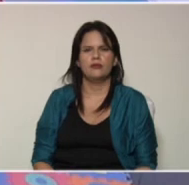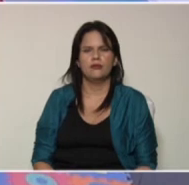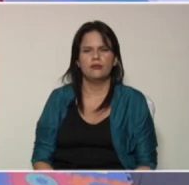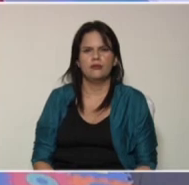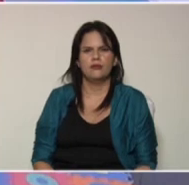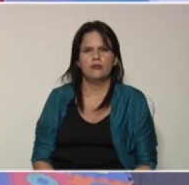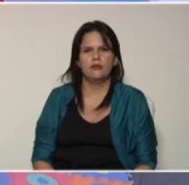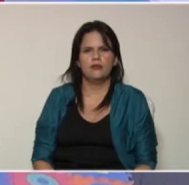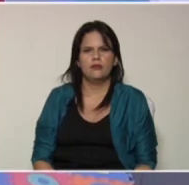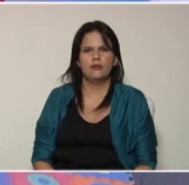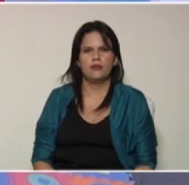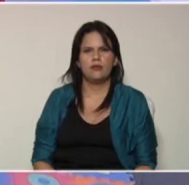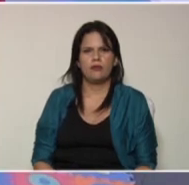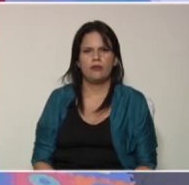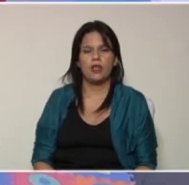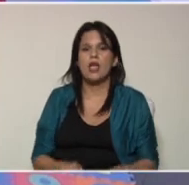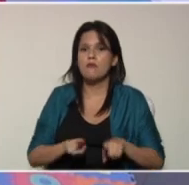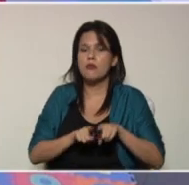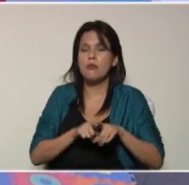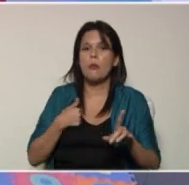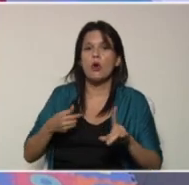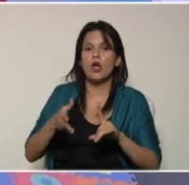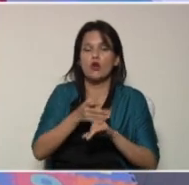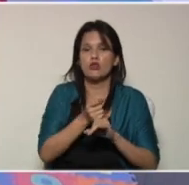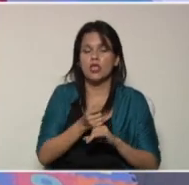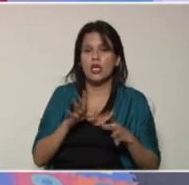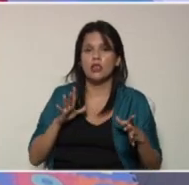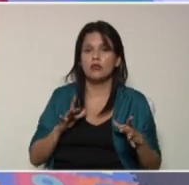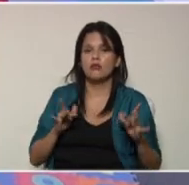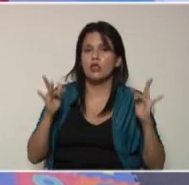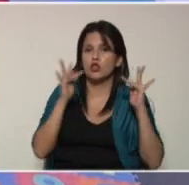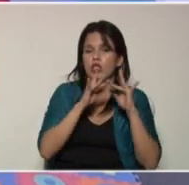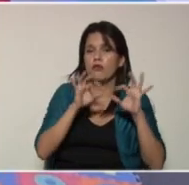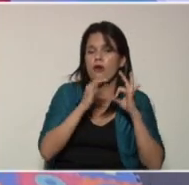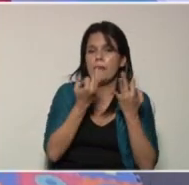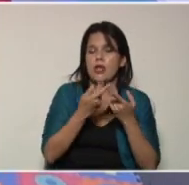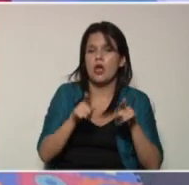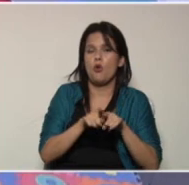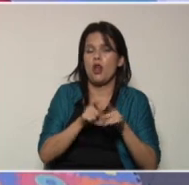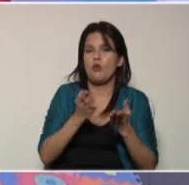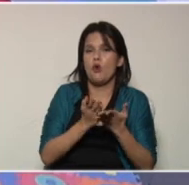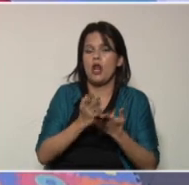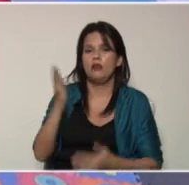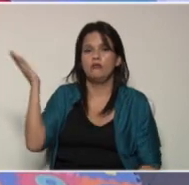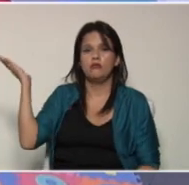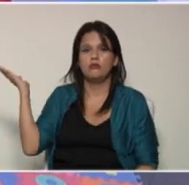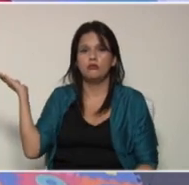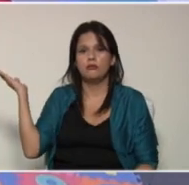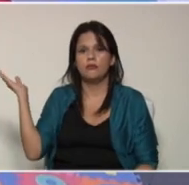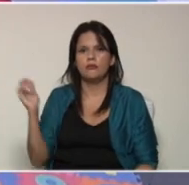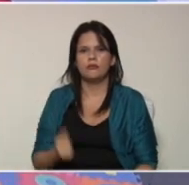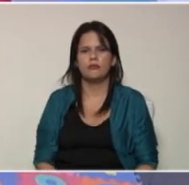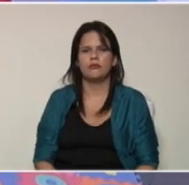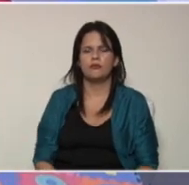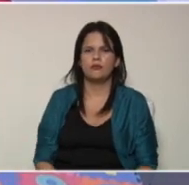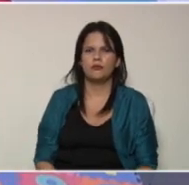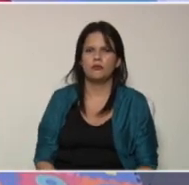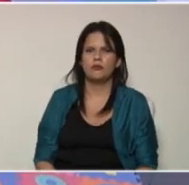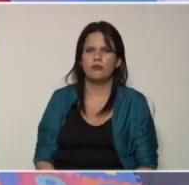.be allí mismo puedes conseguir el enlace cadafamiliaunaescuela.me.gov